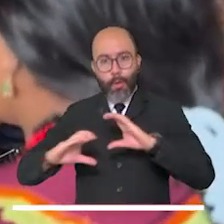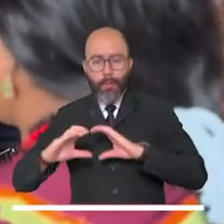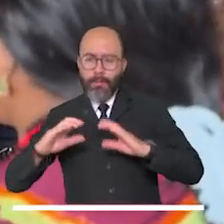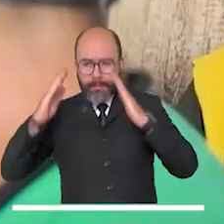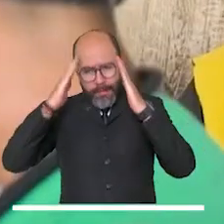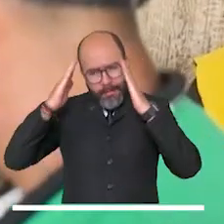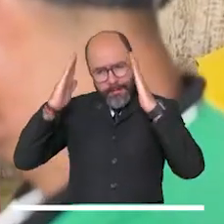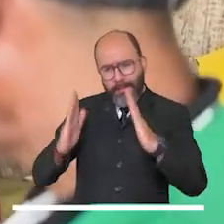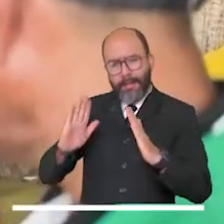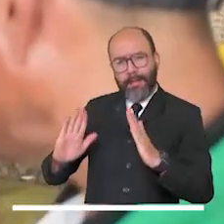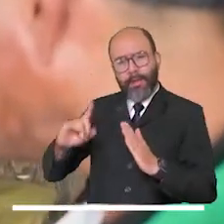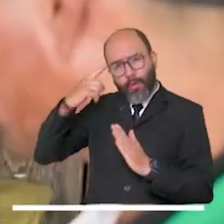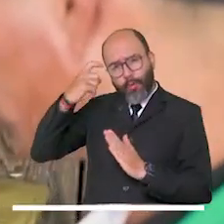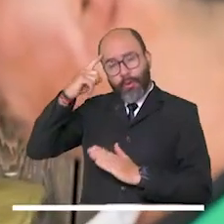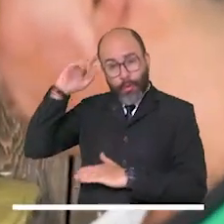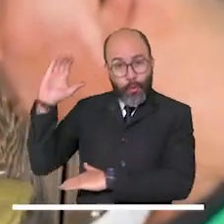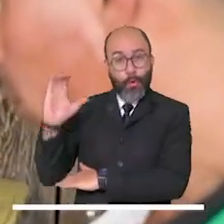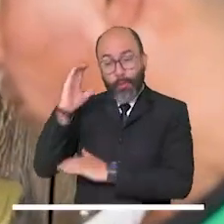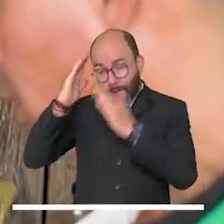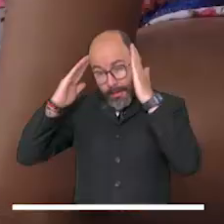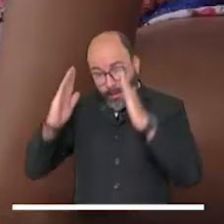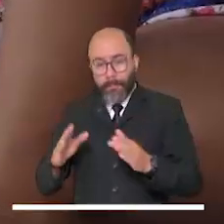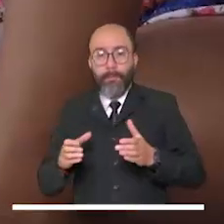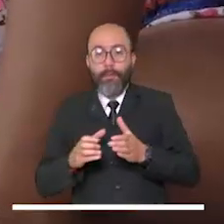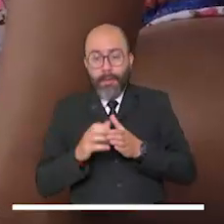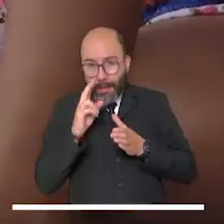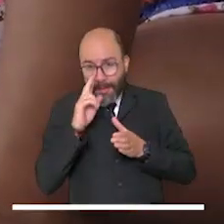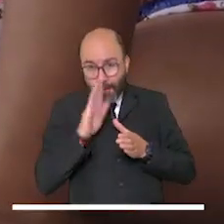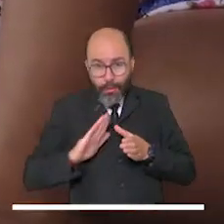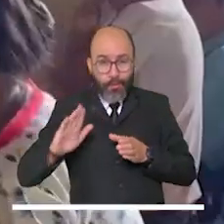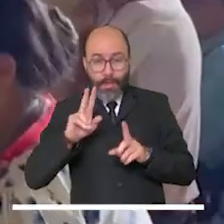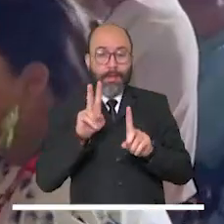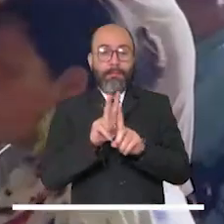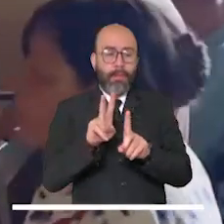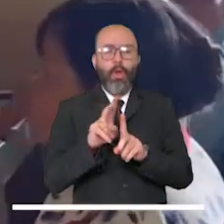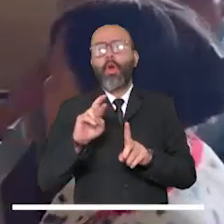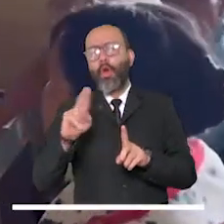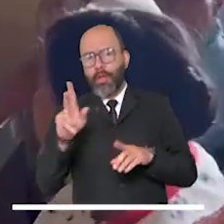el Gobierno Nacional, por la Unidad Nacional para Víctimas y por otras entidades del Estado.